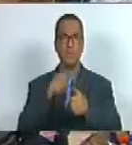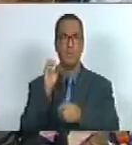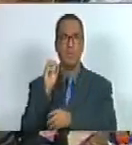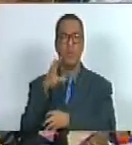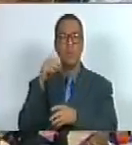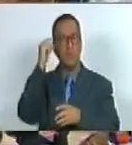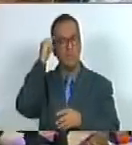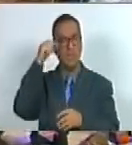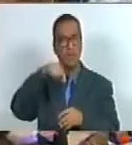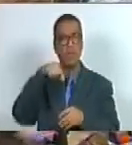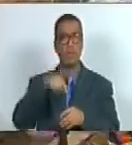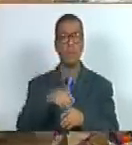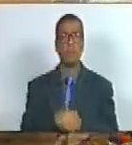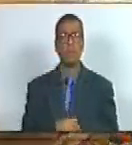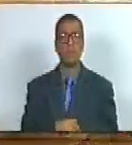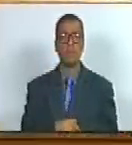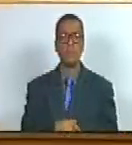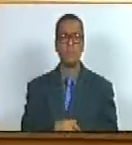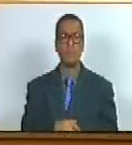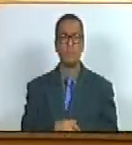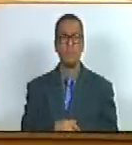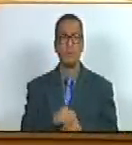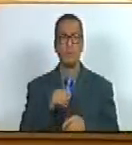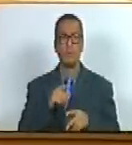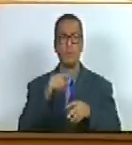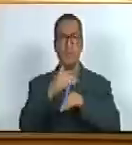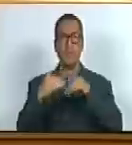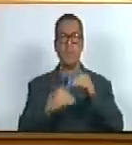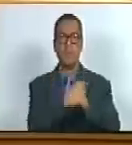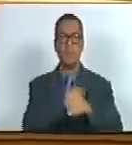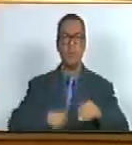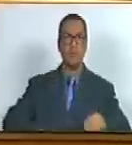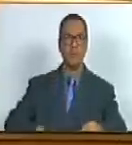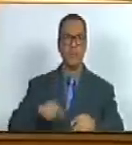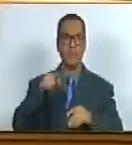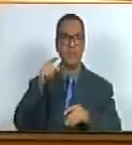ordinaria del día de hoy segunda vicepresidenta aquí